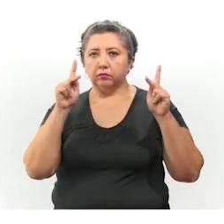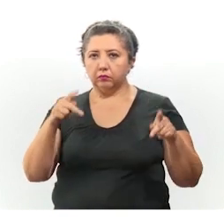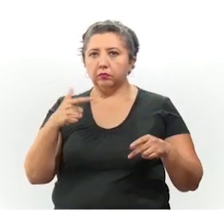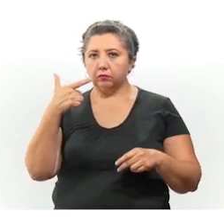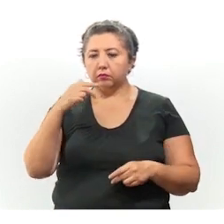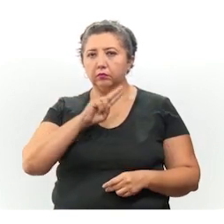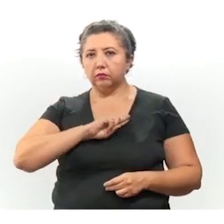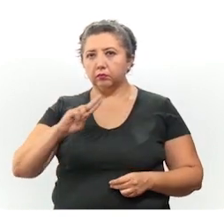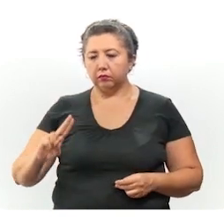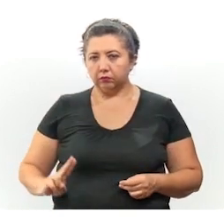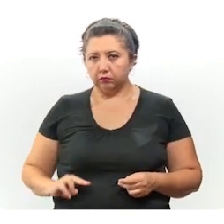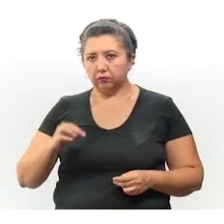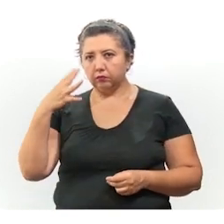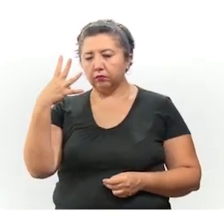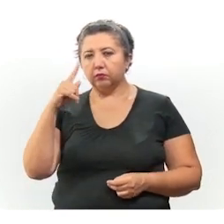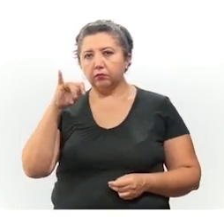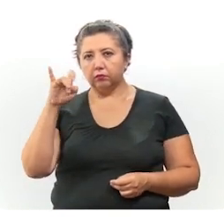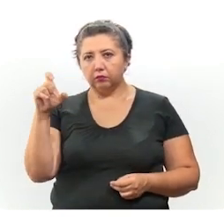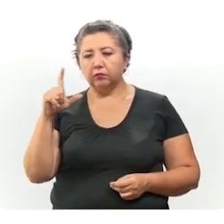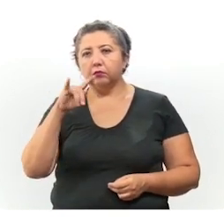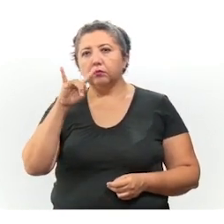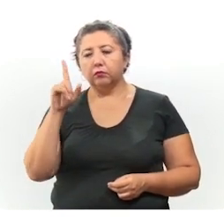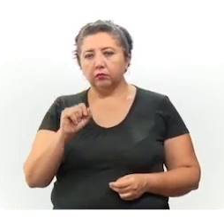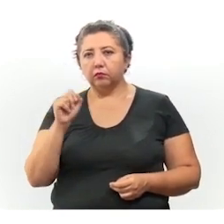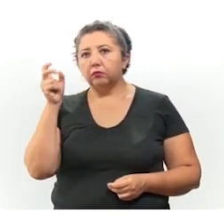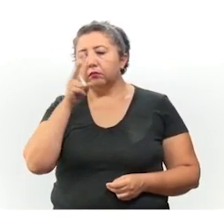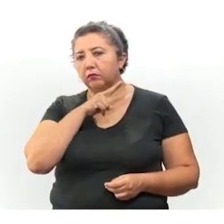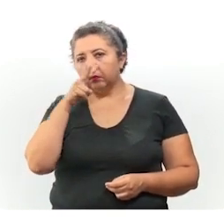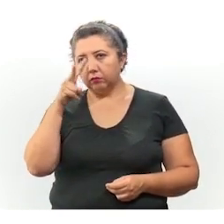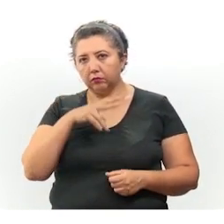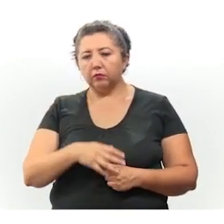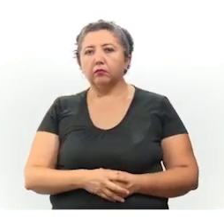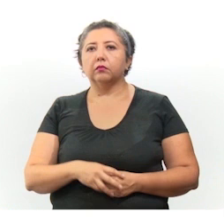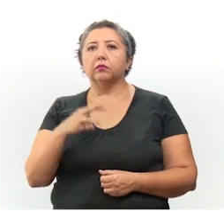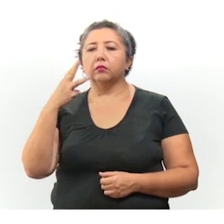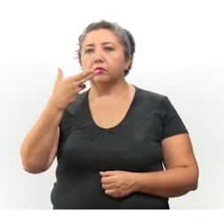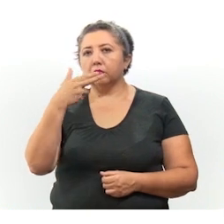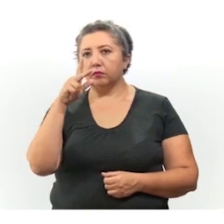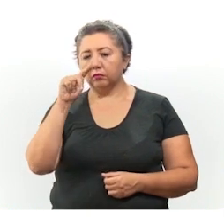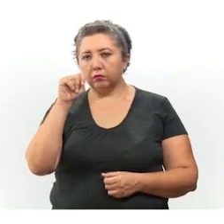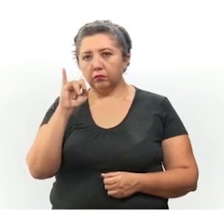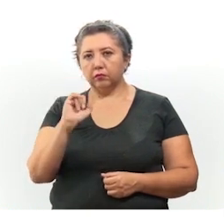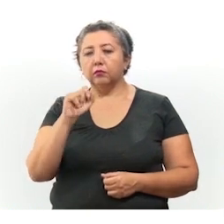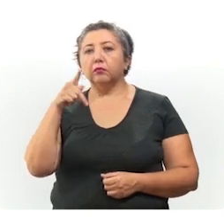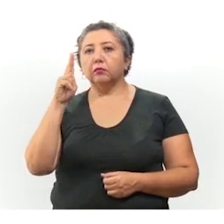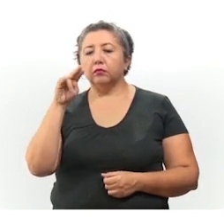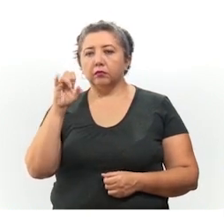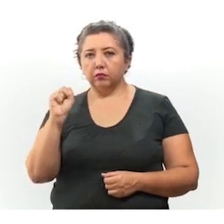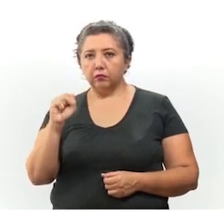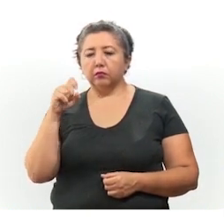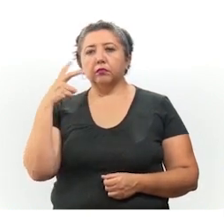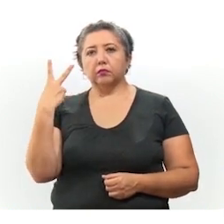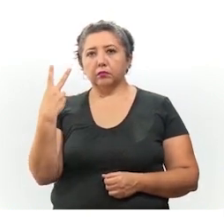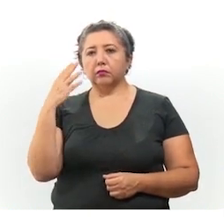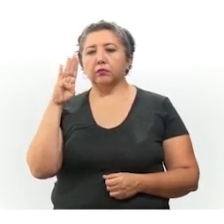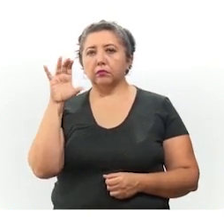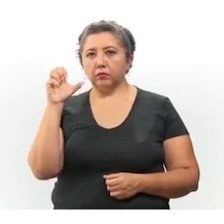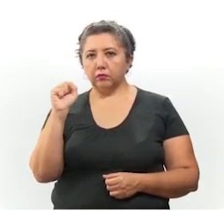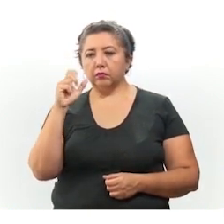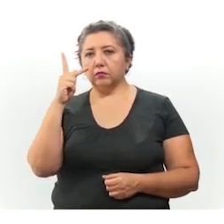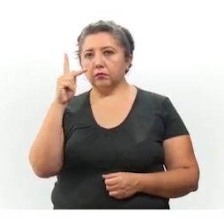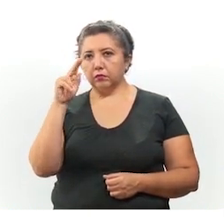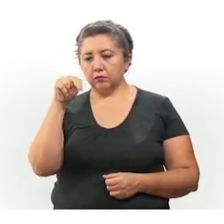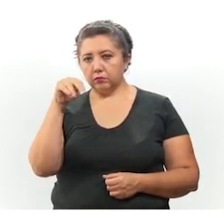7 en Humán, 4 en Ticul, Ticimín y Valladolid, 3 en Junucmá y Canacín, 2 en Baca, Isamal y